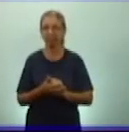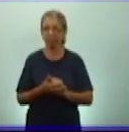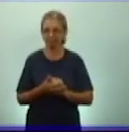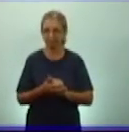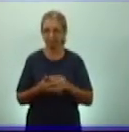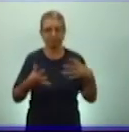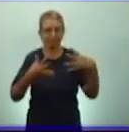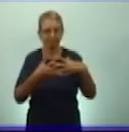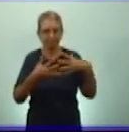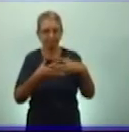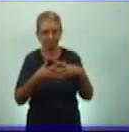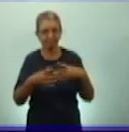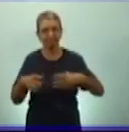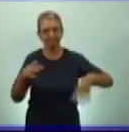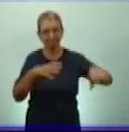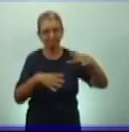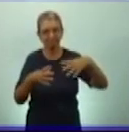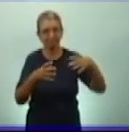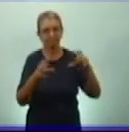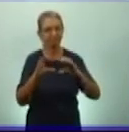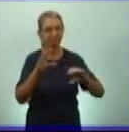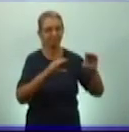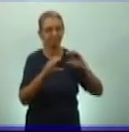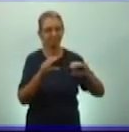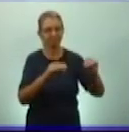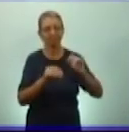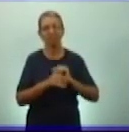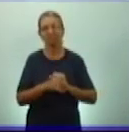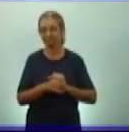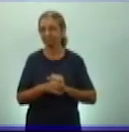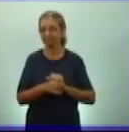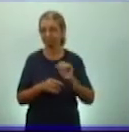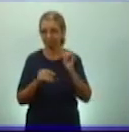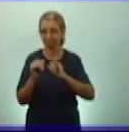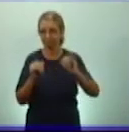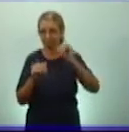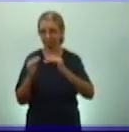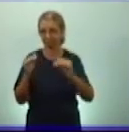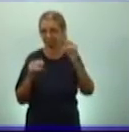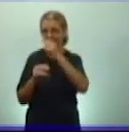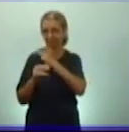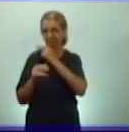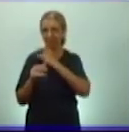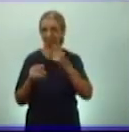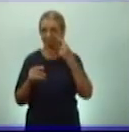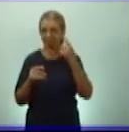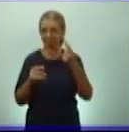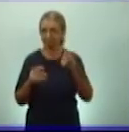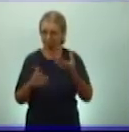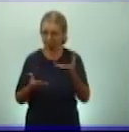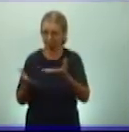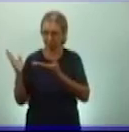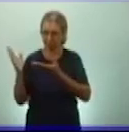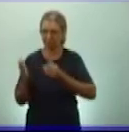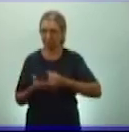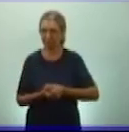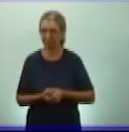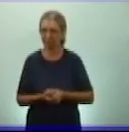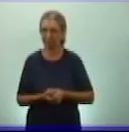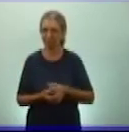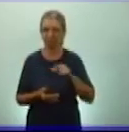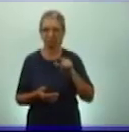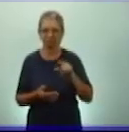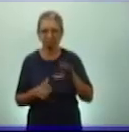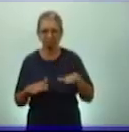entre las diferentes partes de este Imperio y el Inca o Jefe Principal. Ahora, es importante que veamos esto, y yo quiero que usted vaya